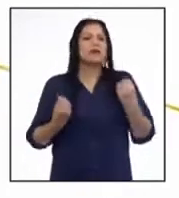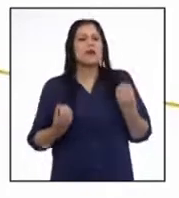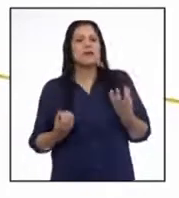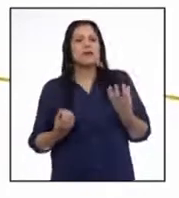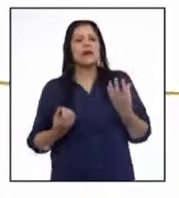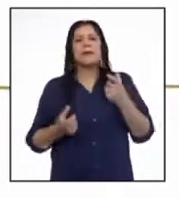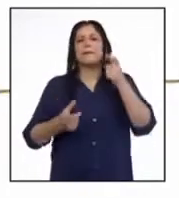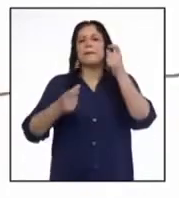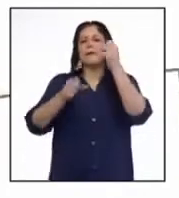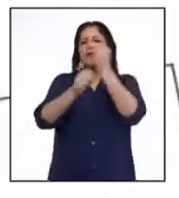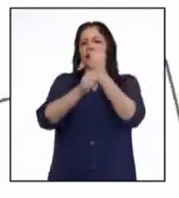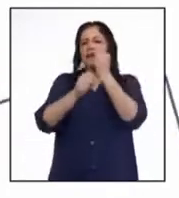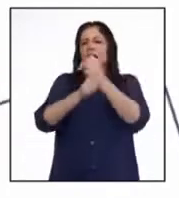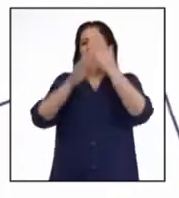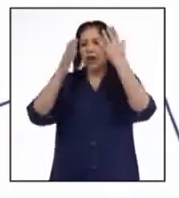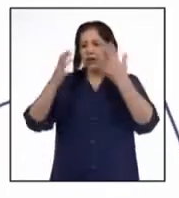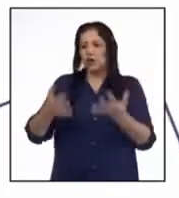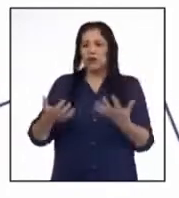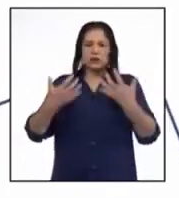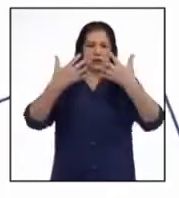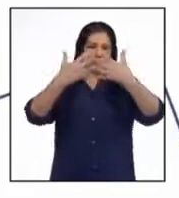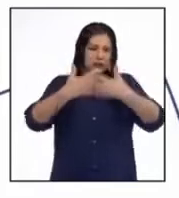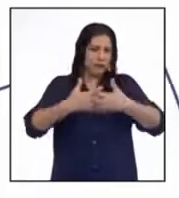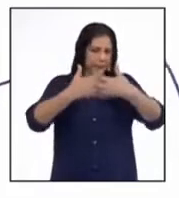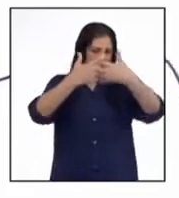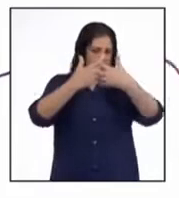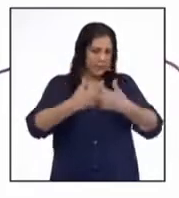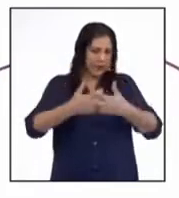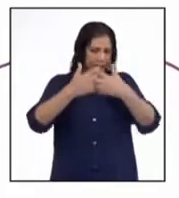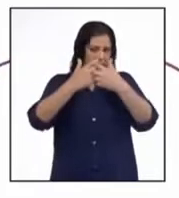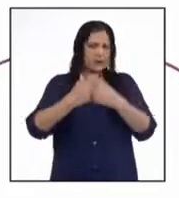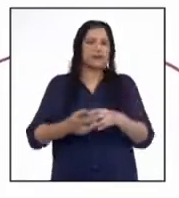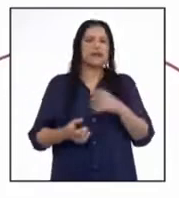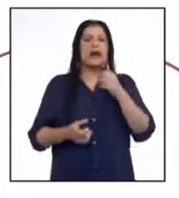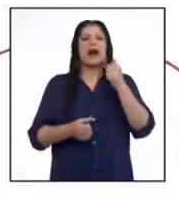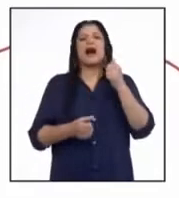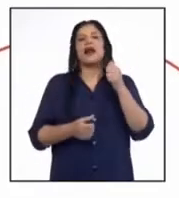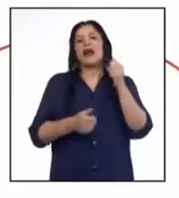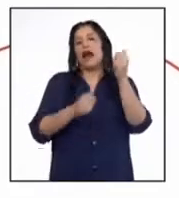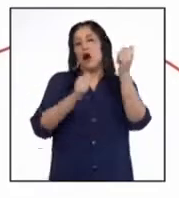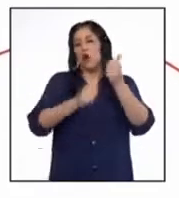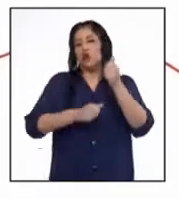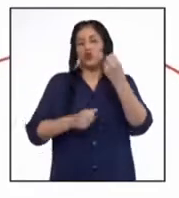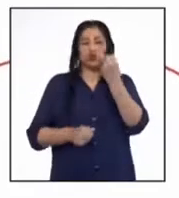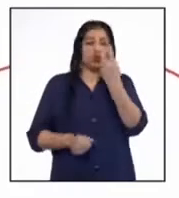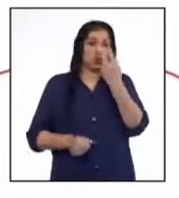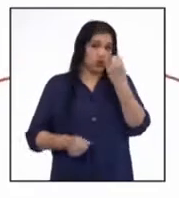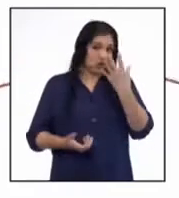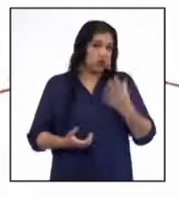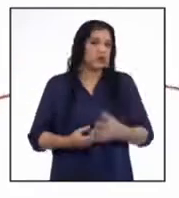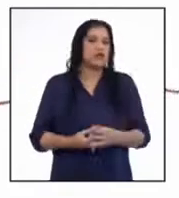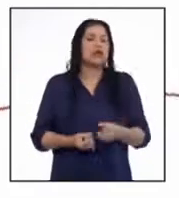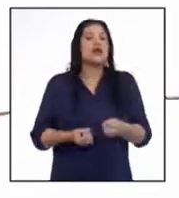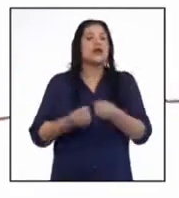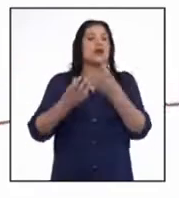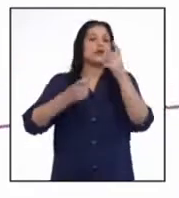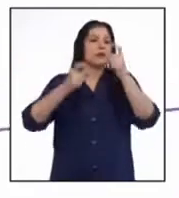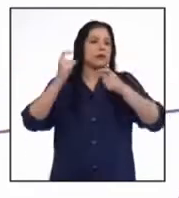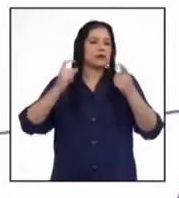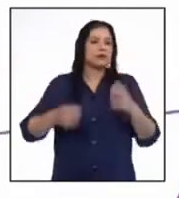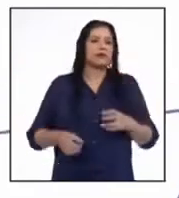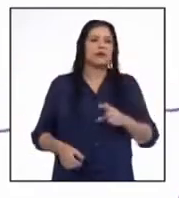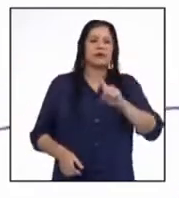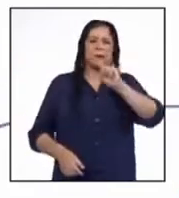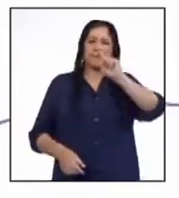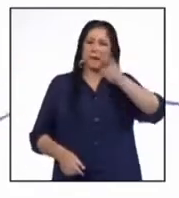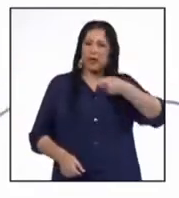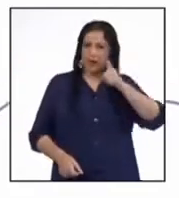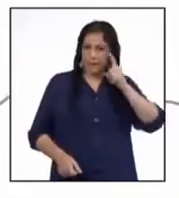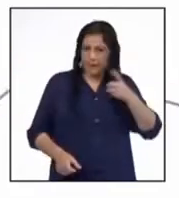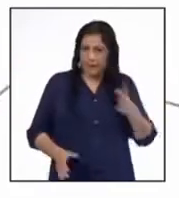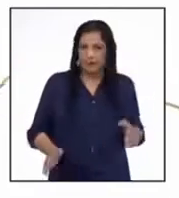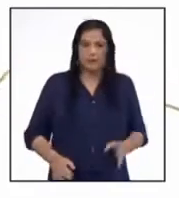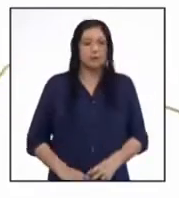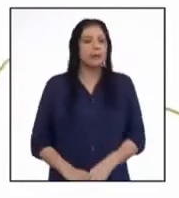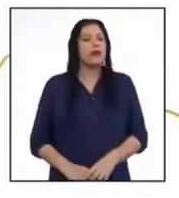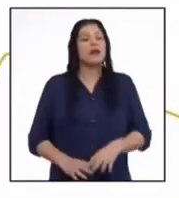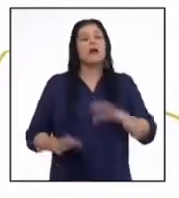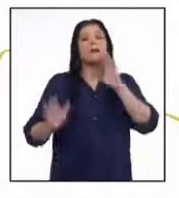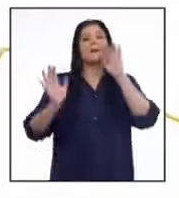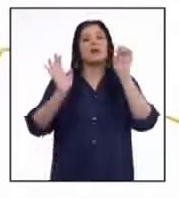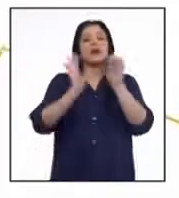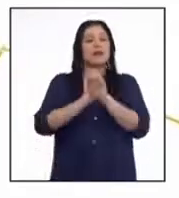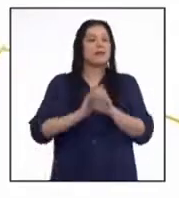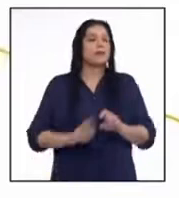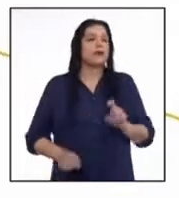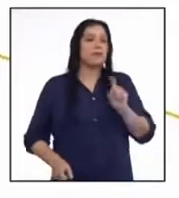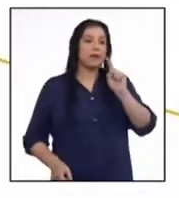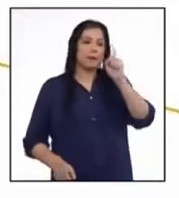y salidas de trabajadores de empresas privadas formales al 12 de agosto de este año. Se indica que las cantidades son en miles de personas. Por ejemplo, para la